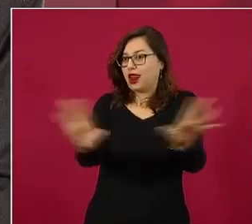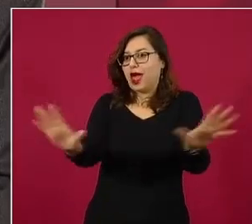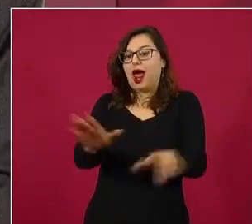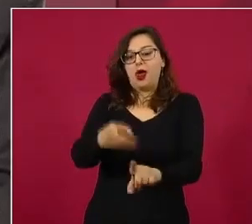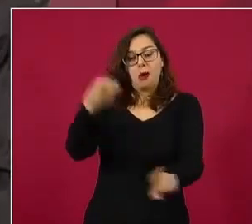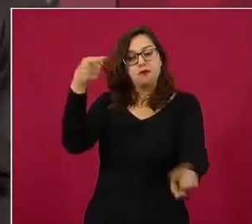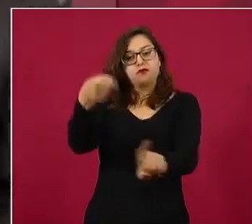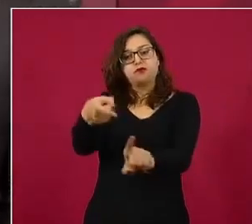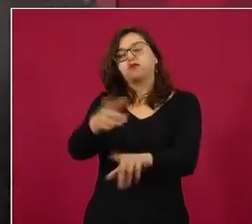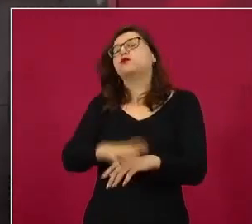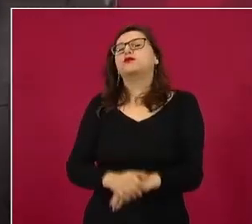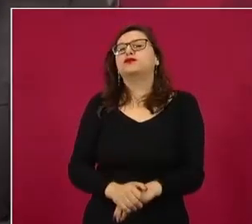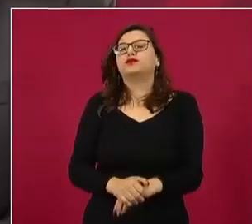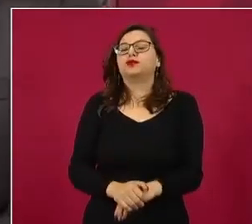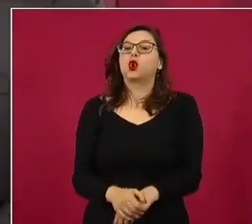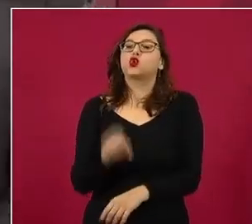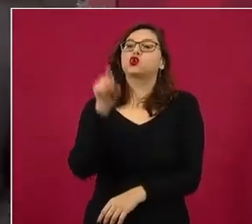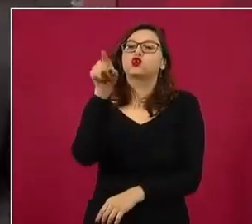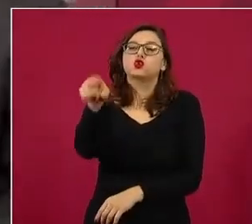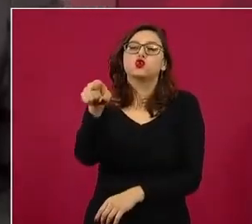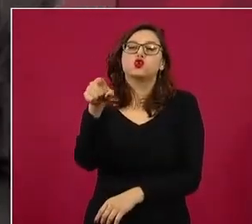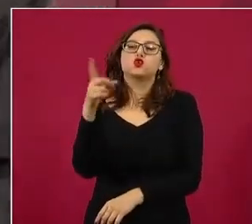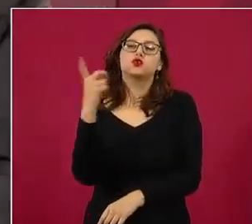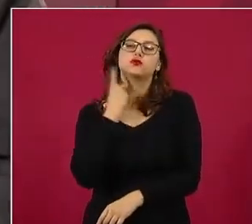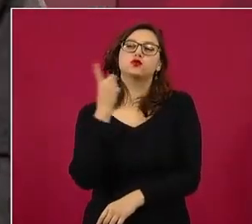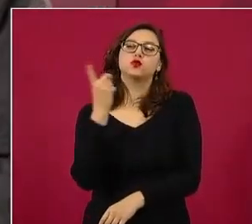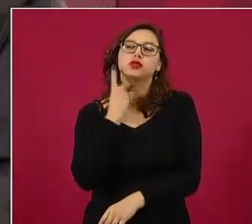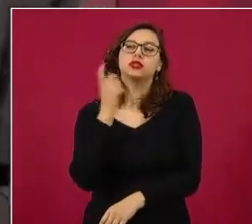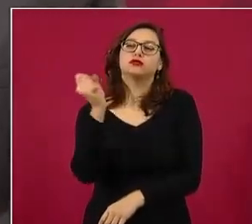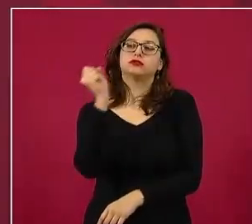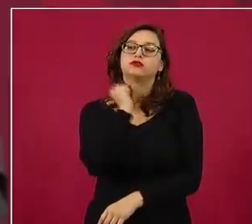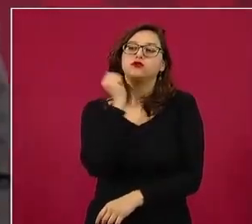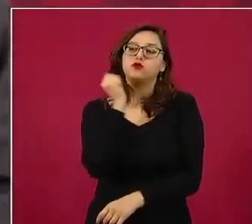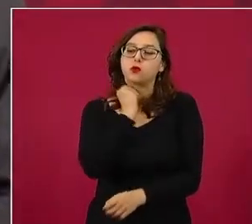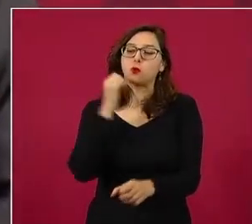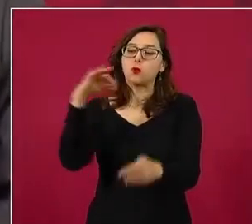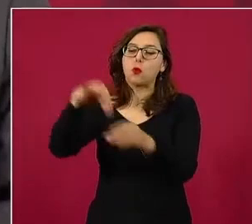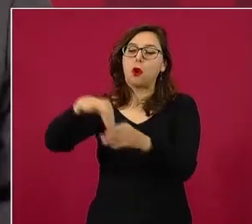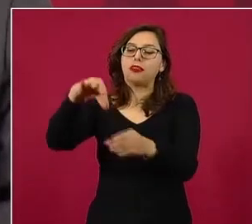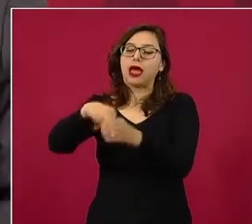¿Vas a votar para que el OXO siga